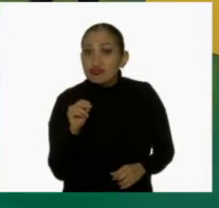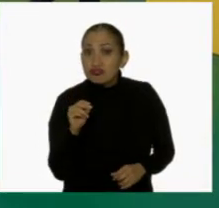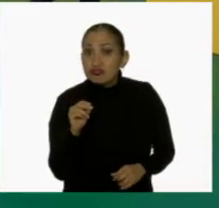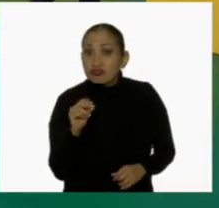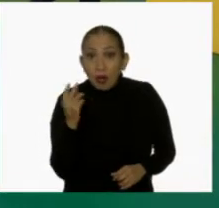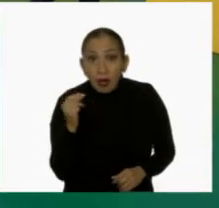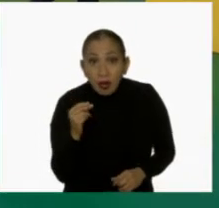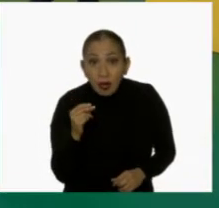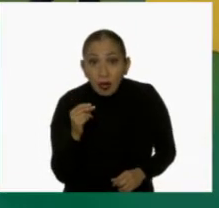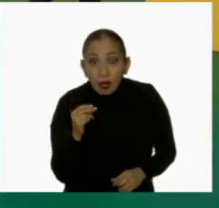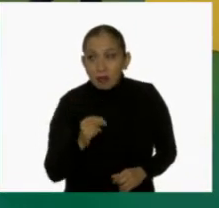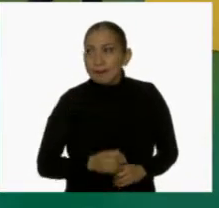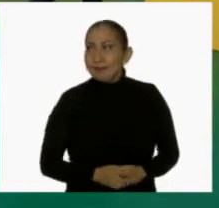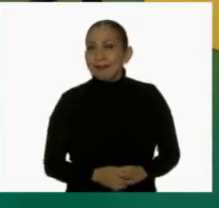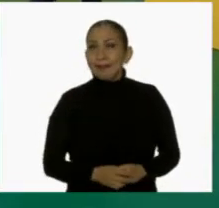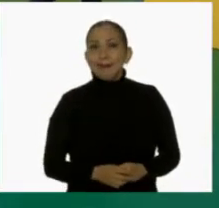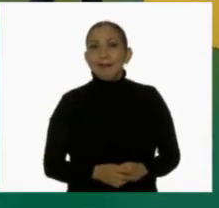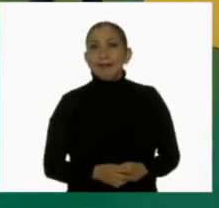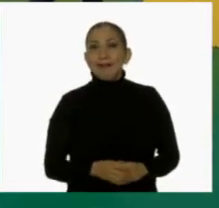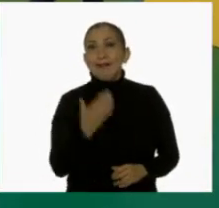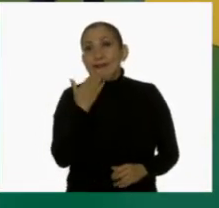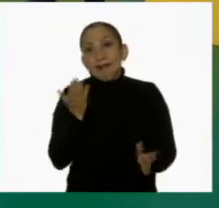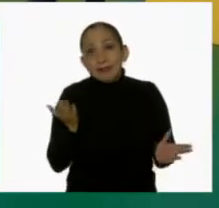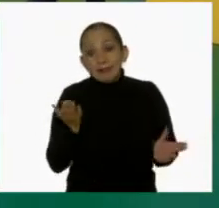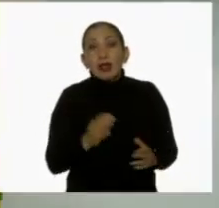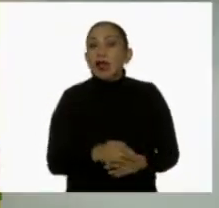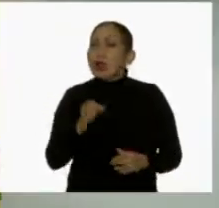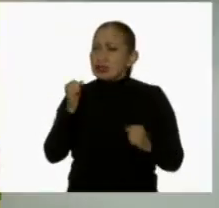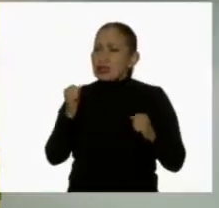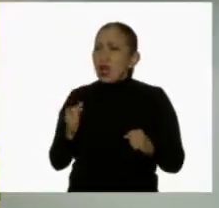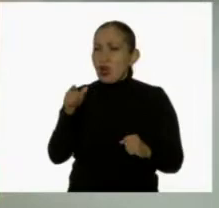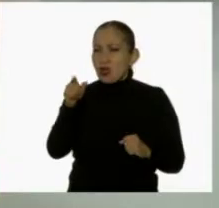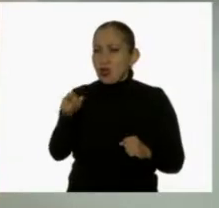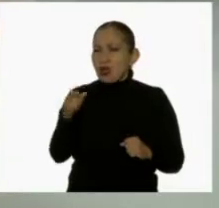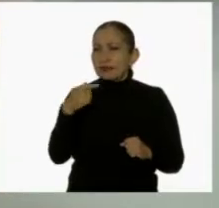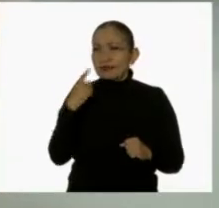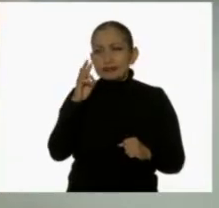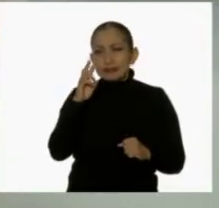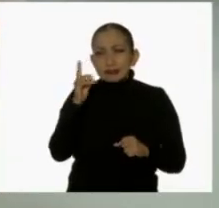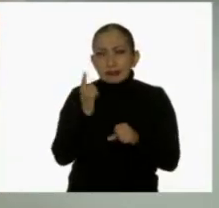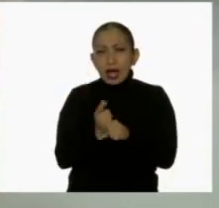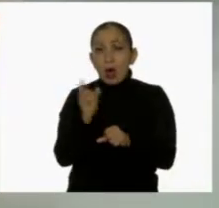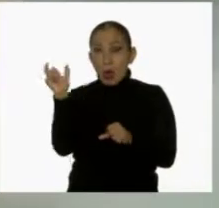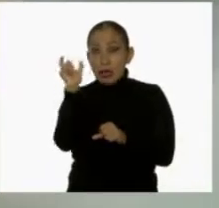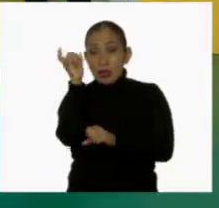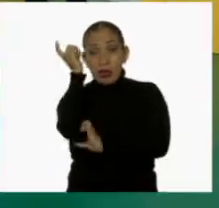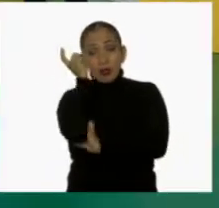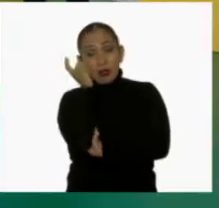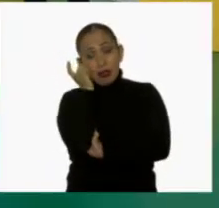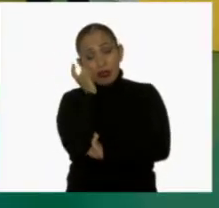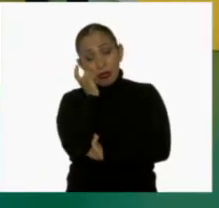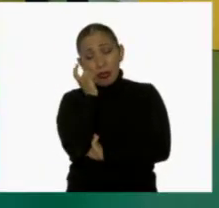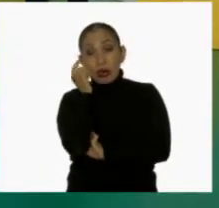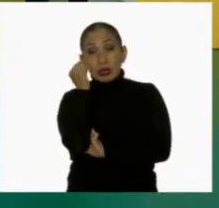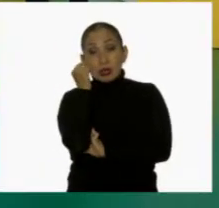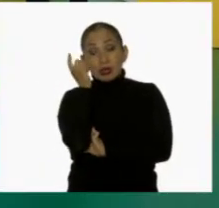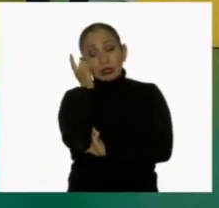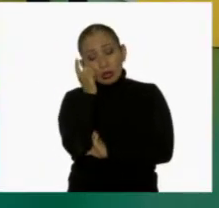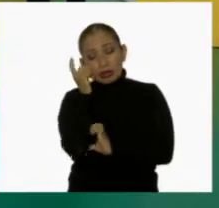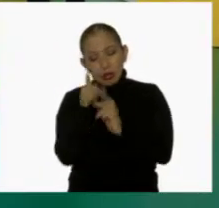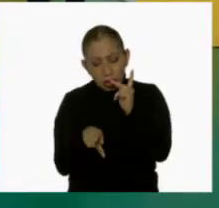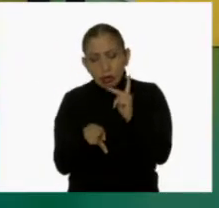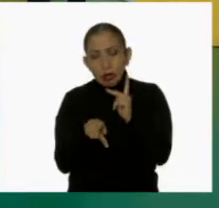¿Que no? ¡Ah! Muy bien, bueno. Seguramente les ha pasado que a veces al estar dormidos, nuestro sueño se ve